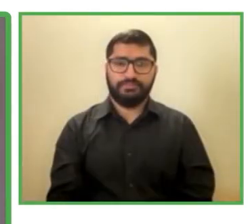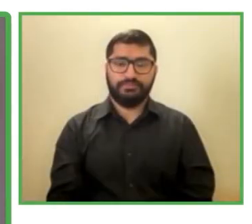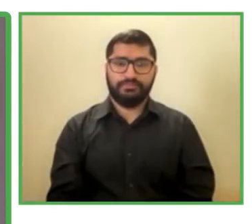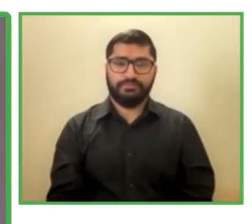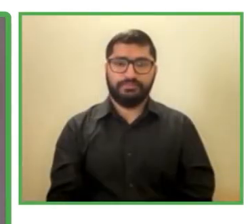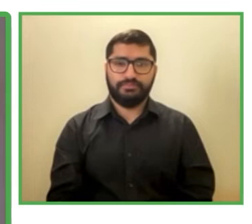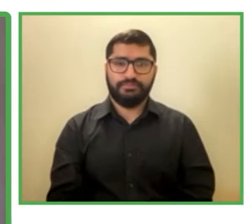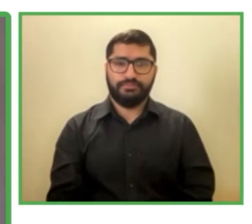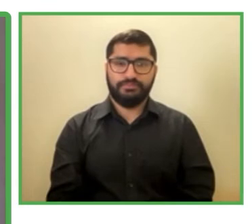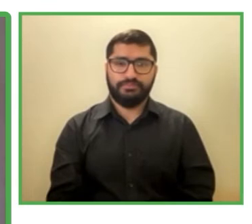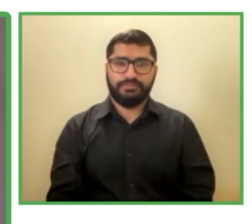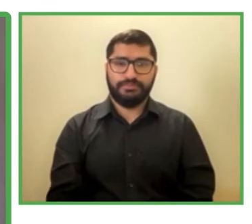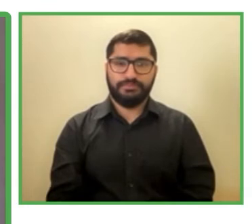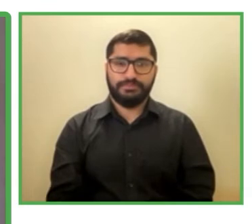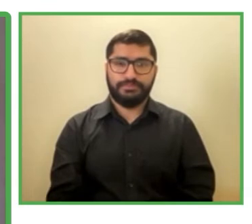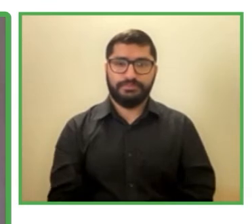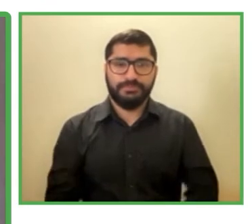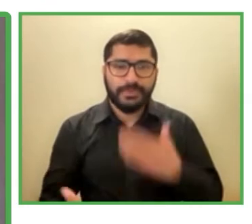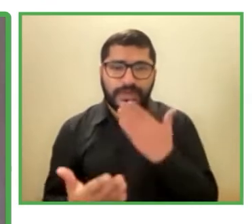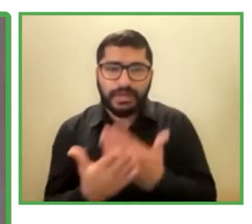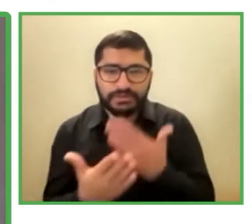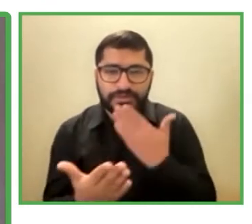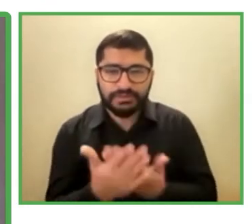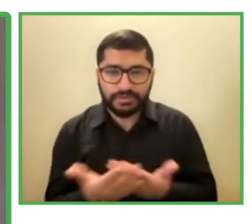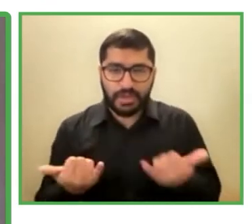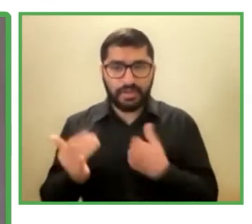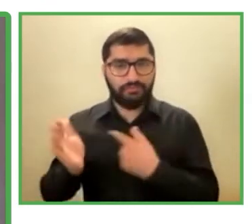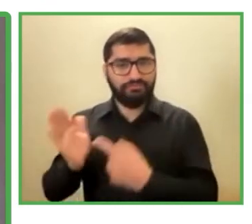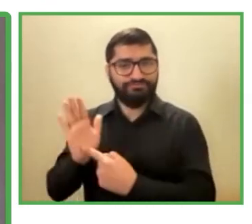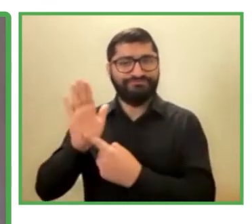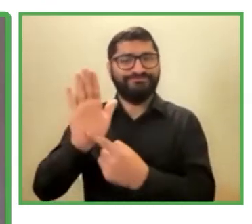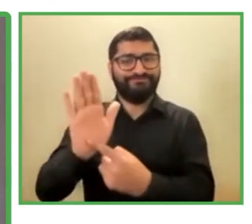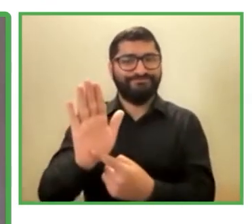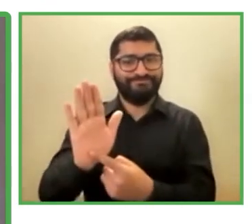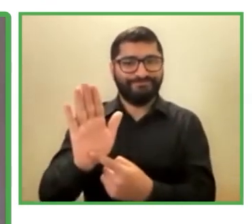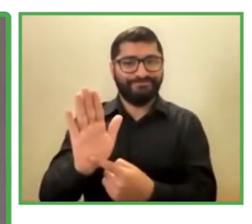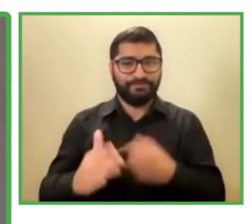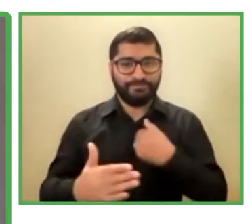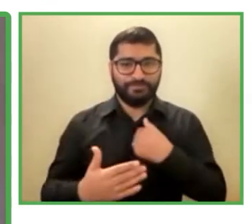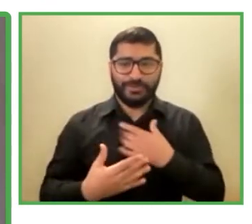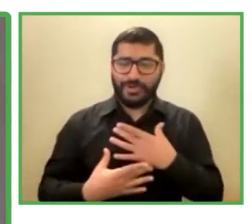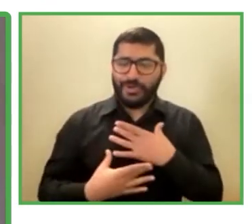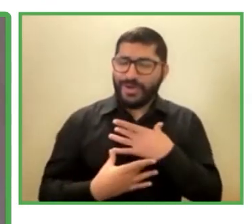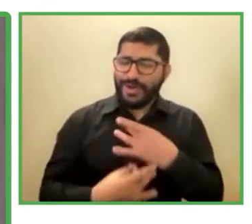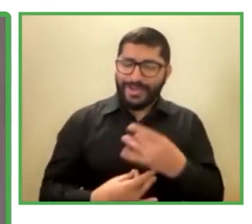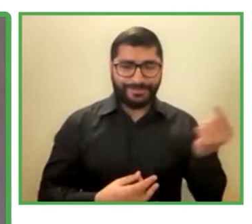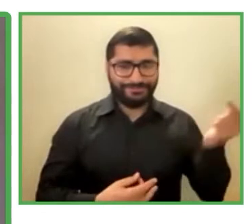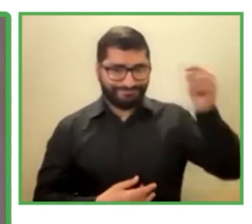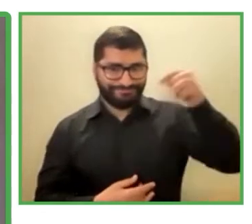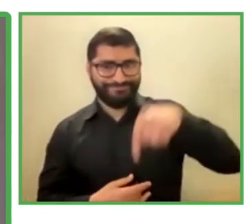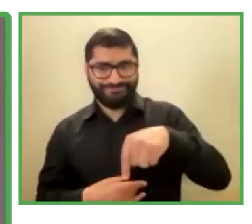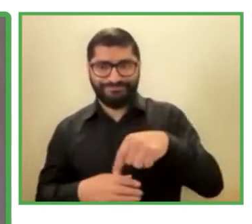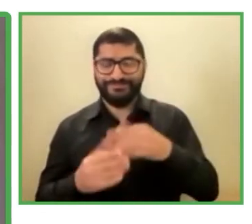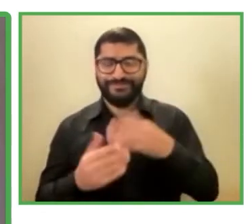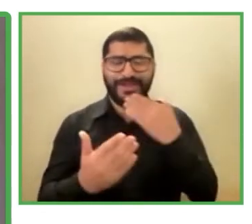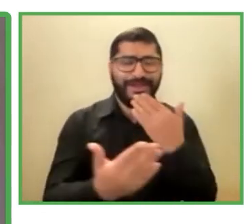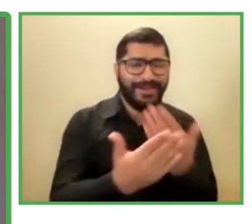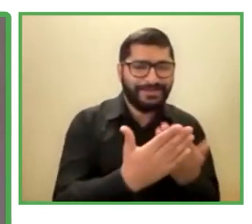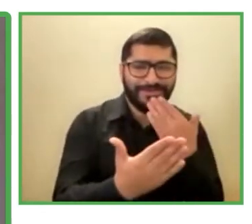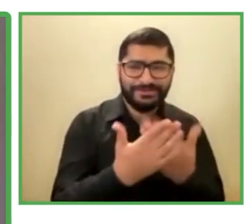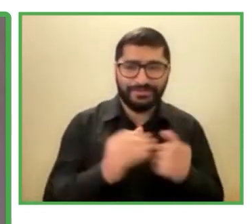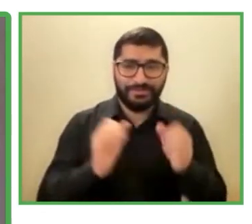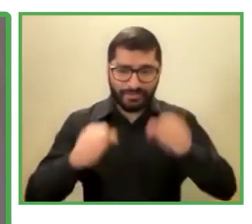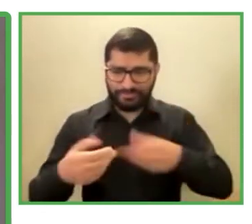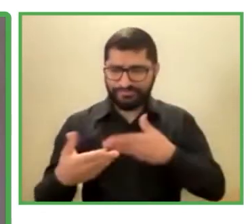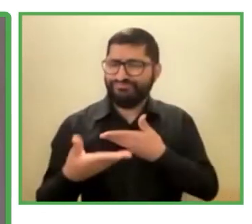Muchas gracias por esa presentación. Pues es un gusto estar con ustedes y darles las gracias por dar este espacio para que podamos participar